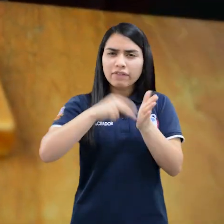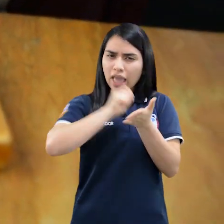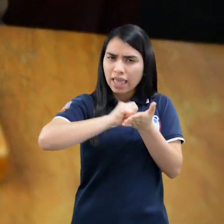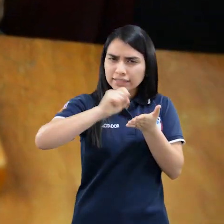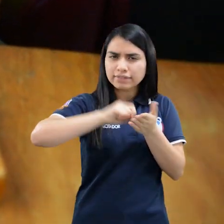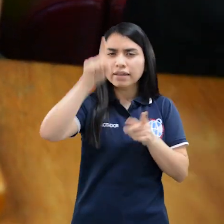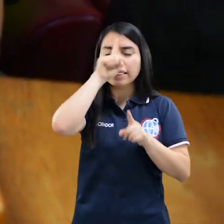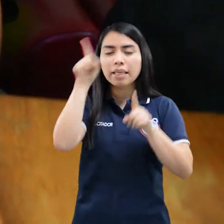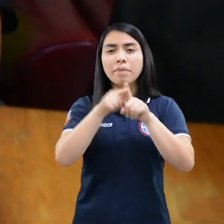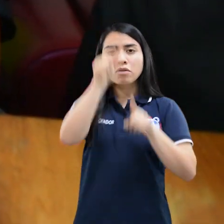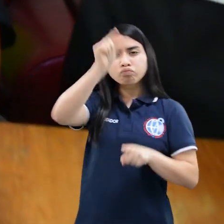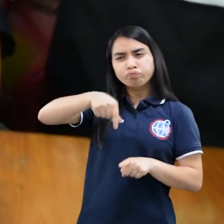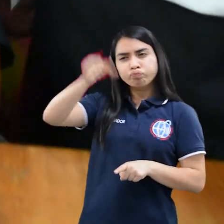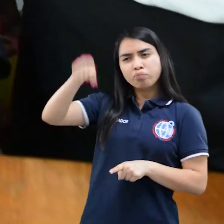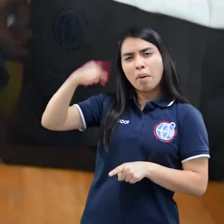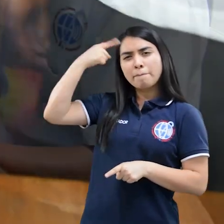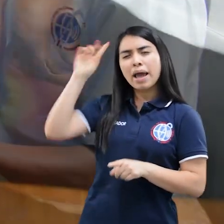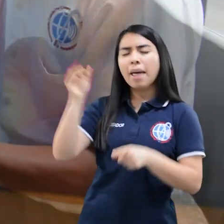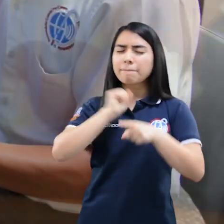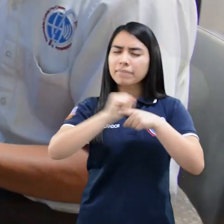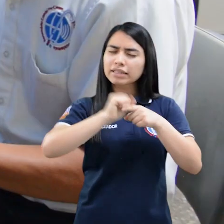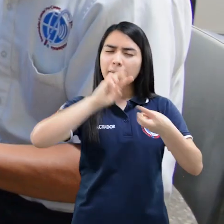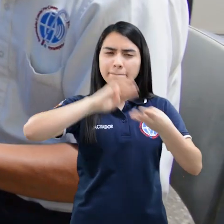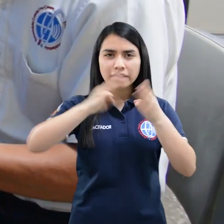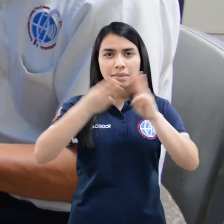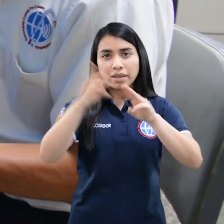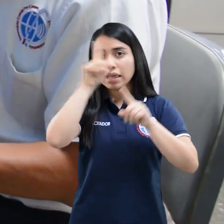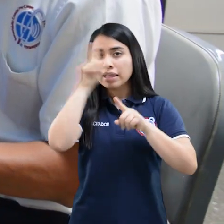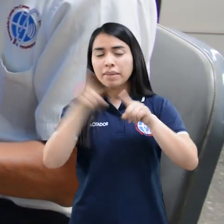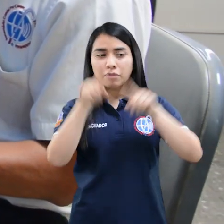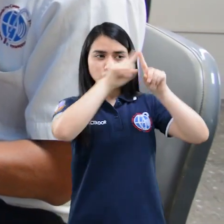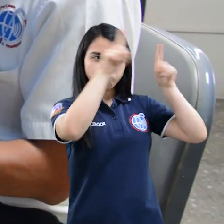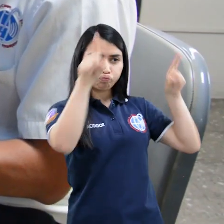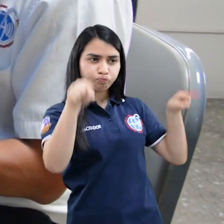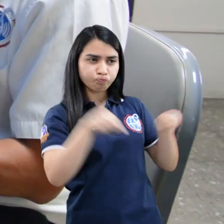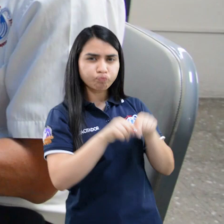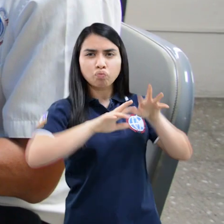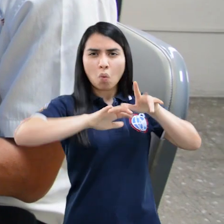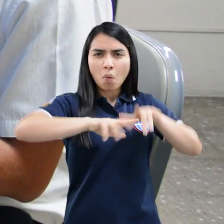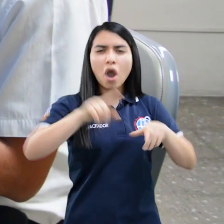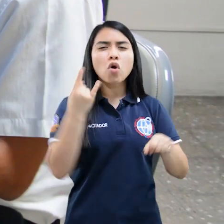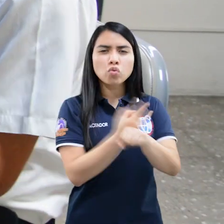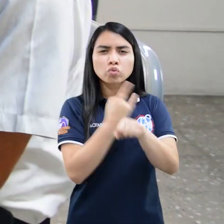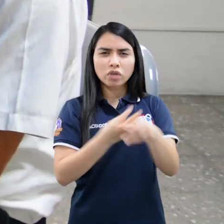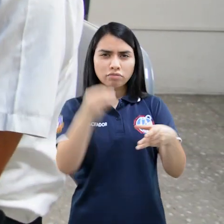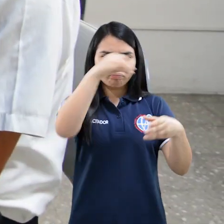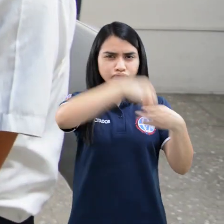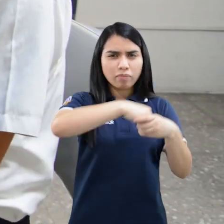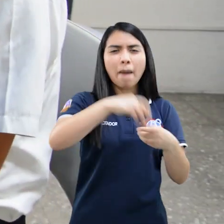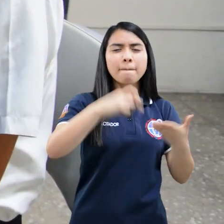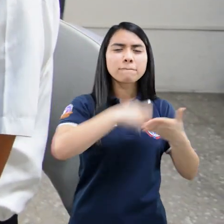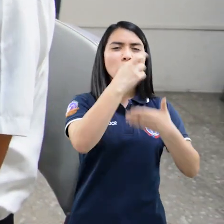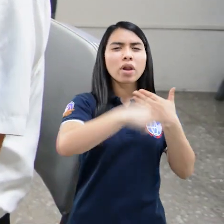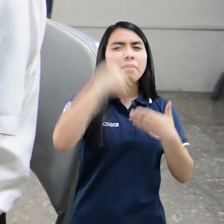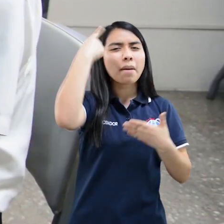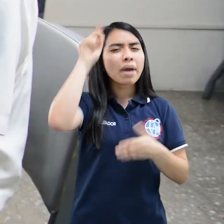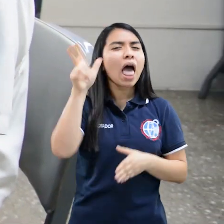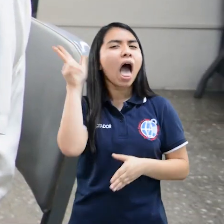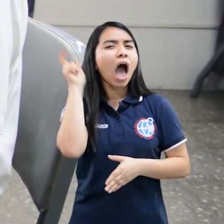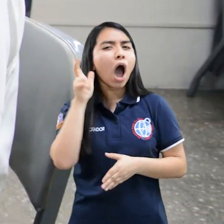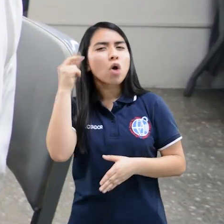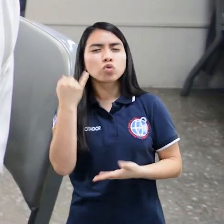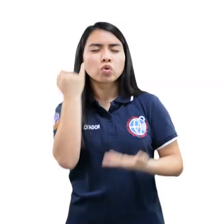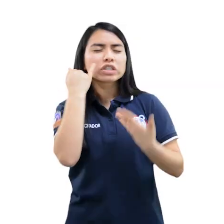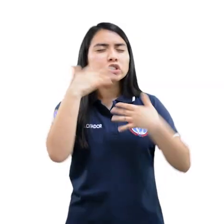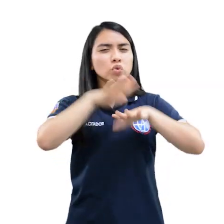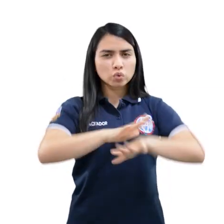abaco para la práctica de la aritmética y computadoras convencionales con lectores de pantalla para su inclusión en el uso de la